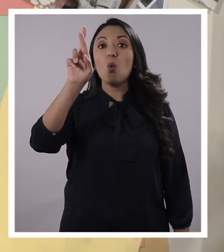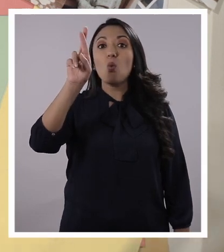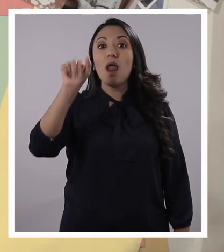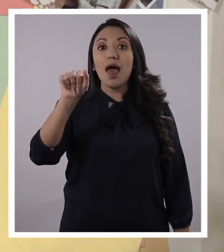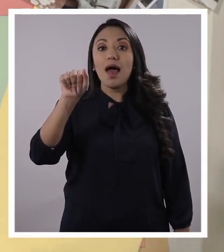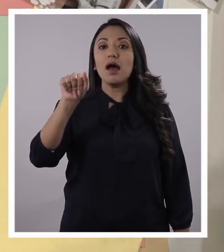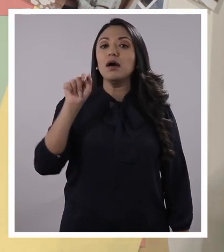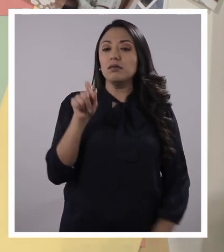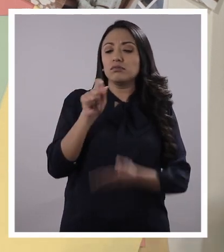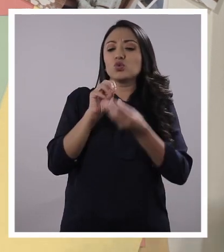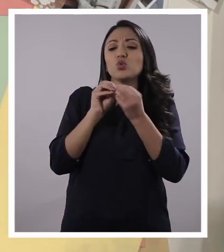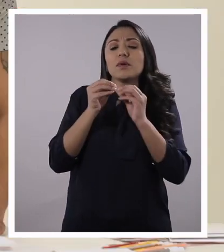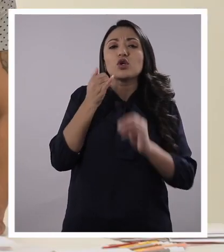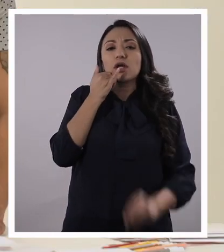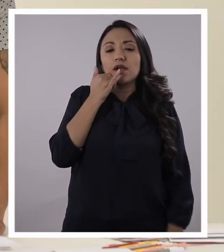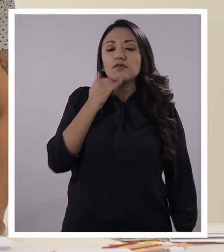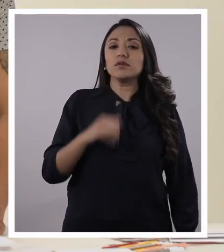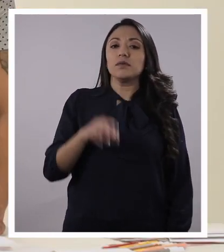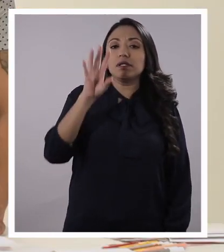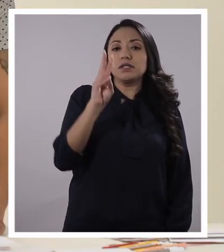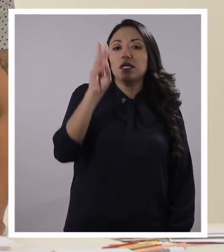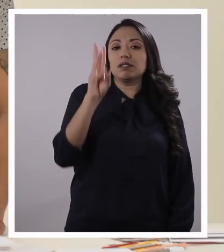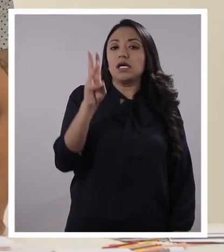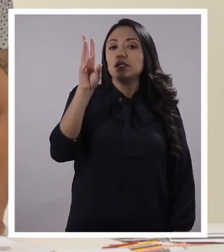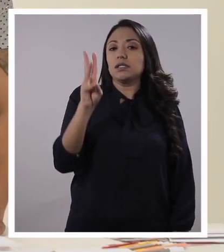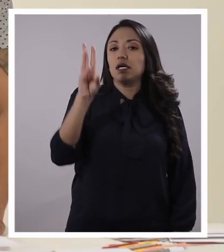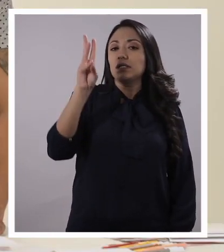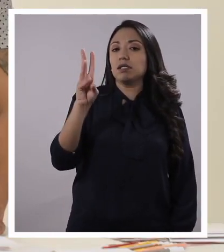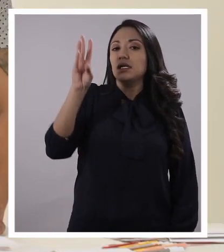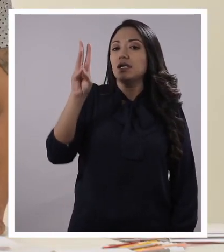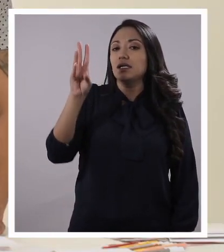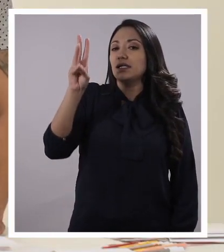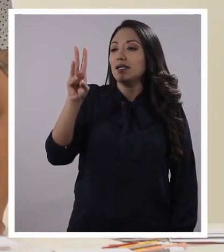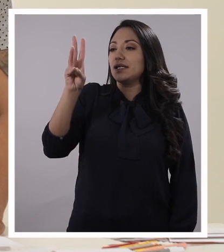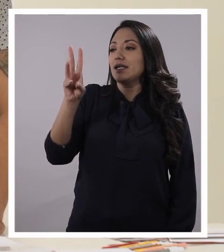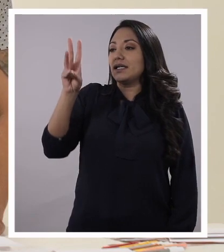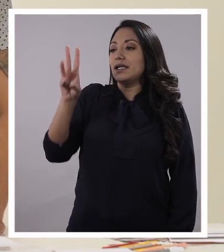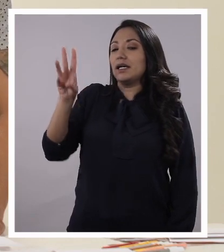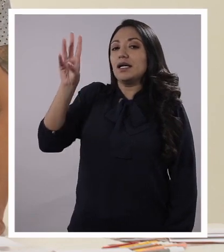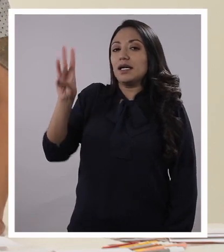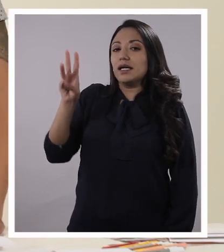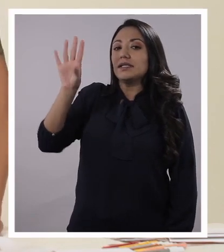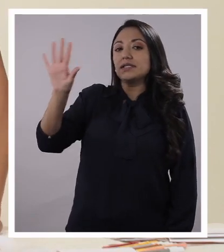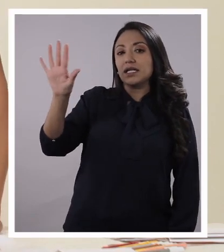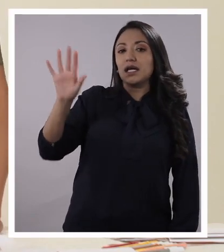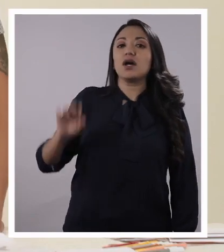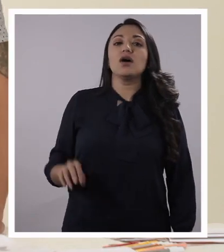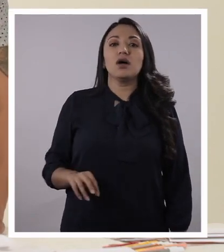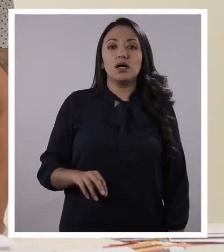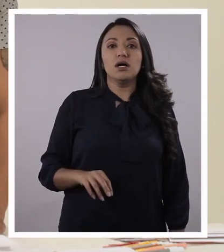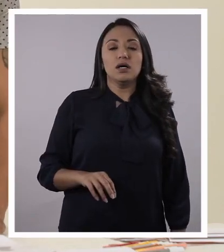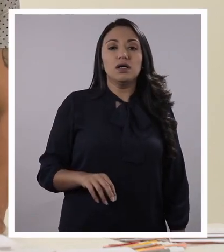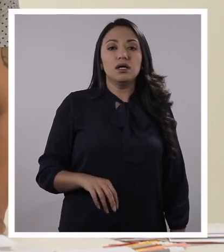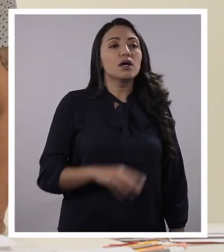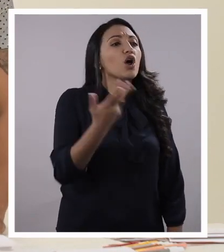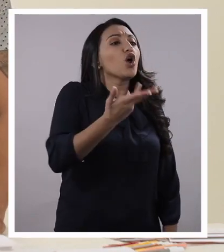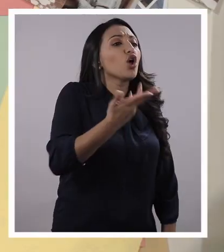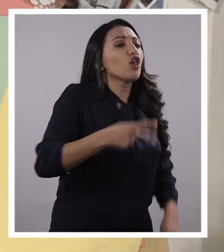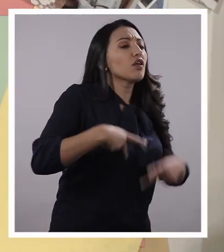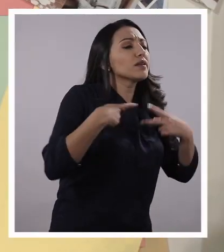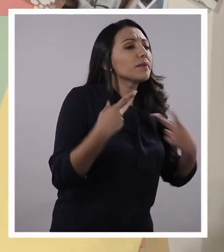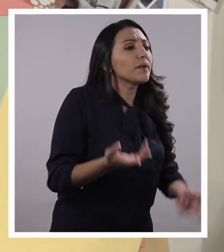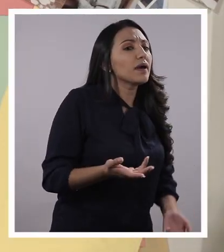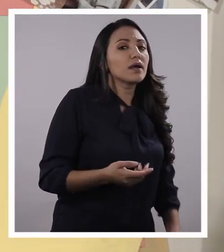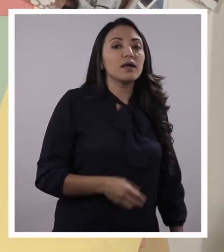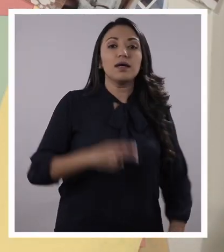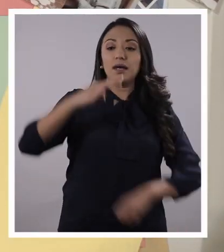teléfono. ¿Dónde la encuentras? Es el 6666666. Al final tiene un 5. Ok, perfecto. ¿Y dónde vive? Vive